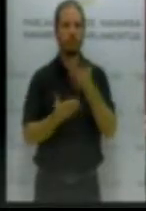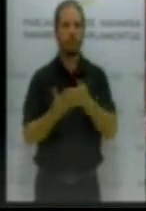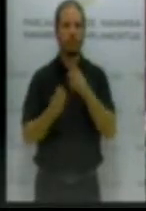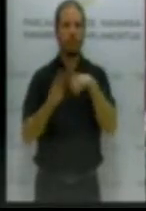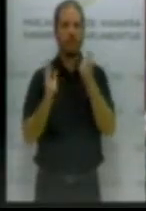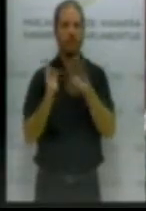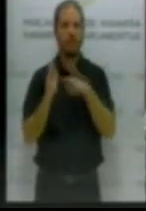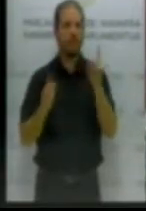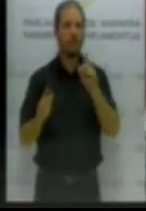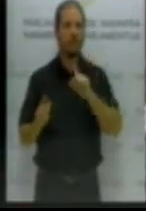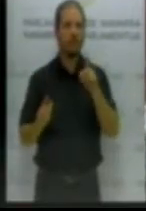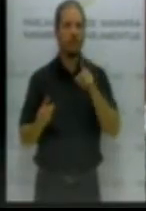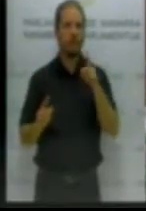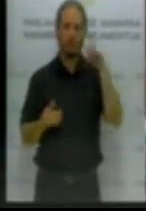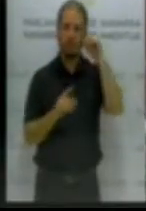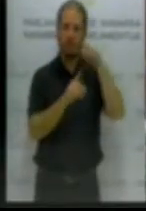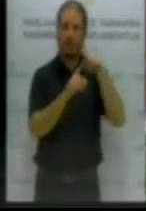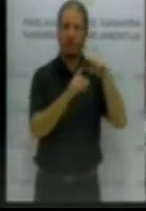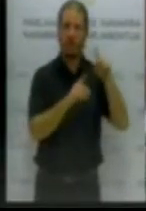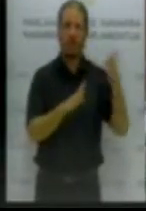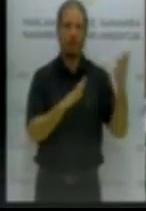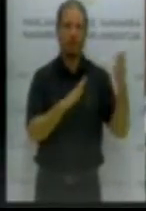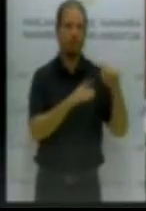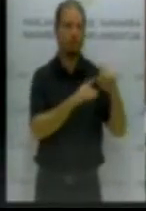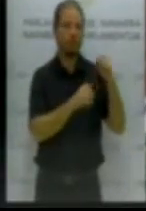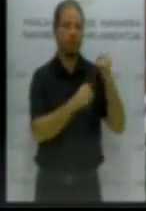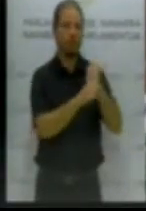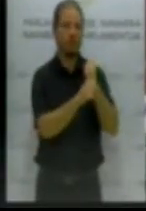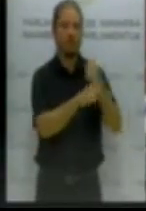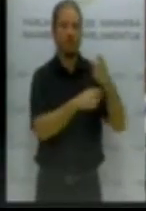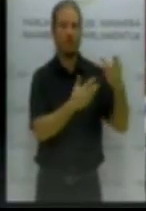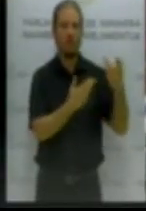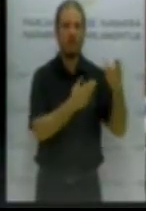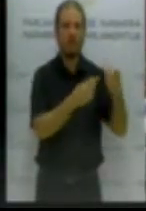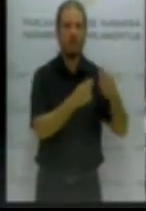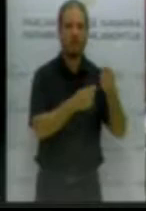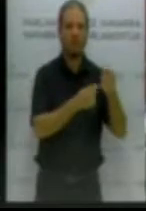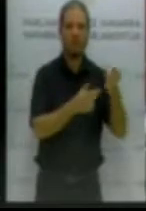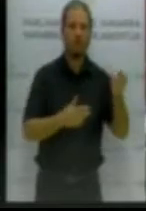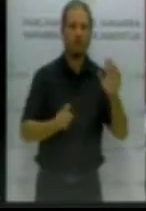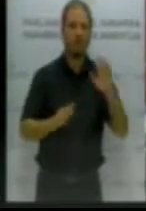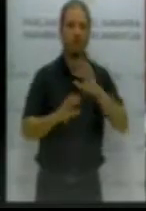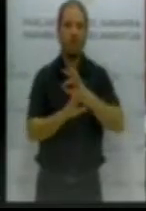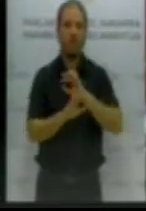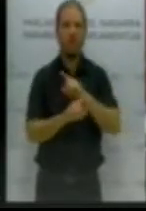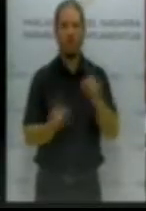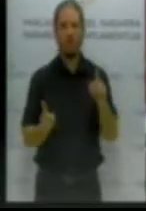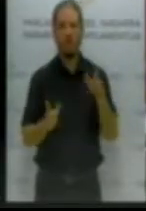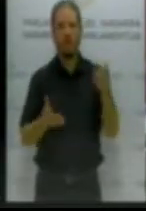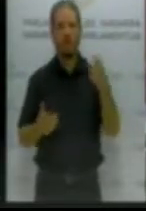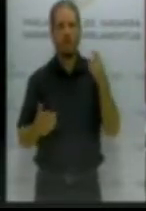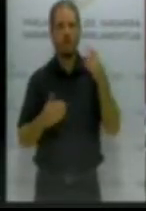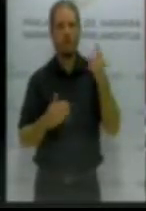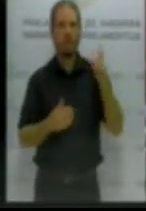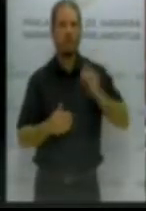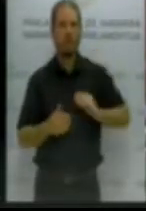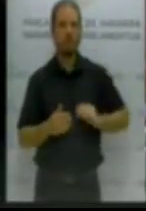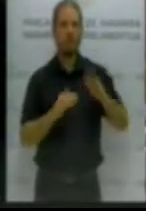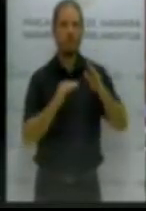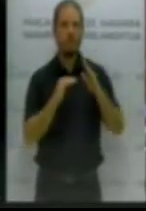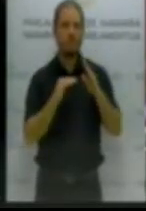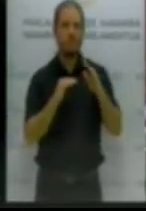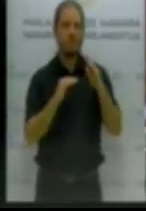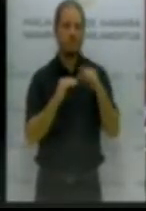mero referente a las relaciones laborales. Es el salario que se considera mínimo porque por debajo de él no se